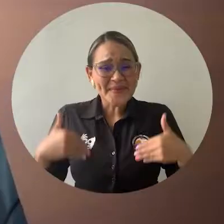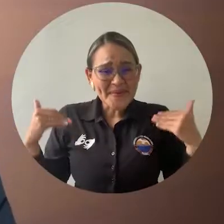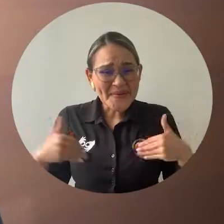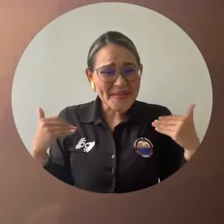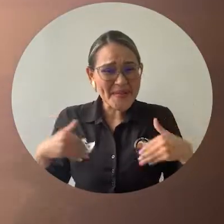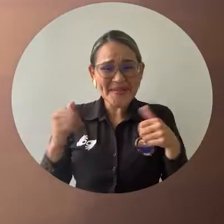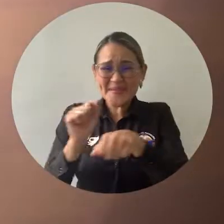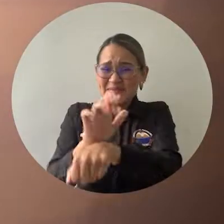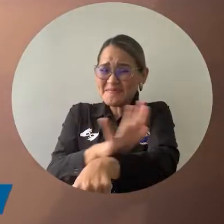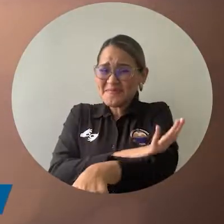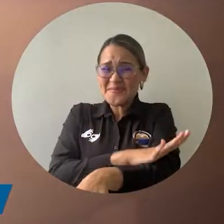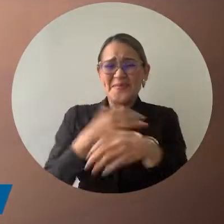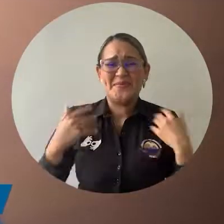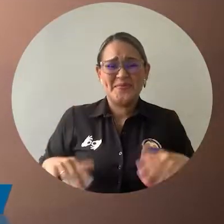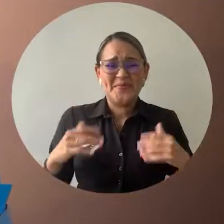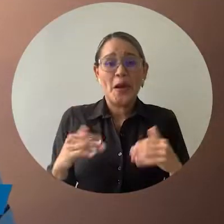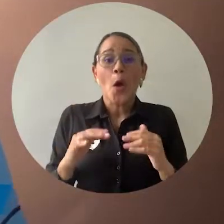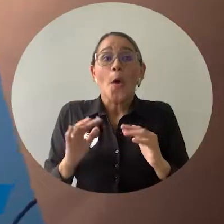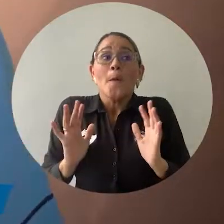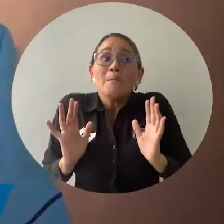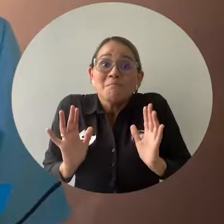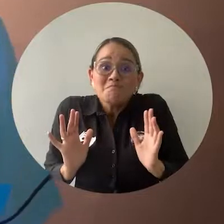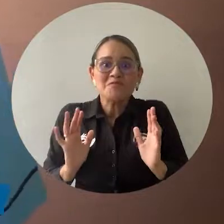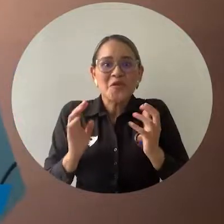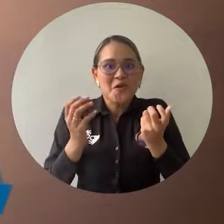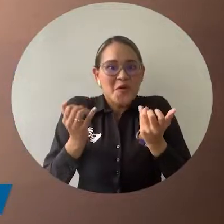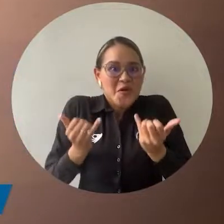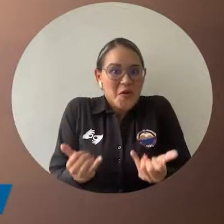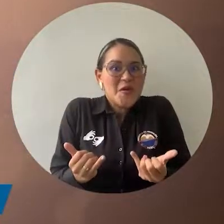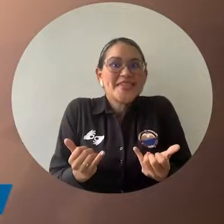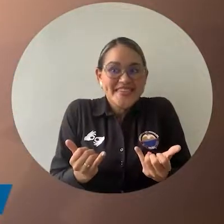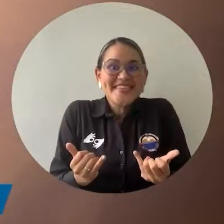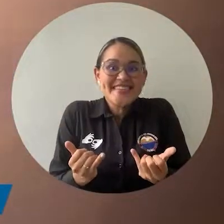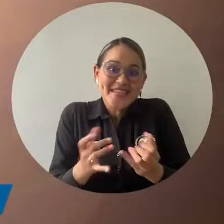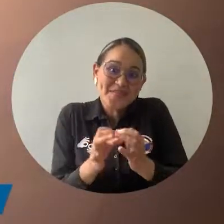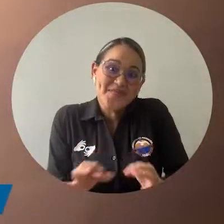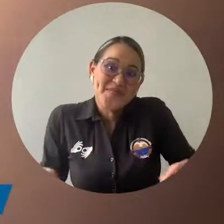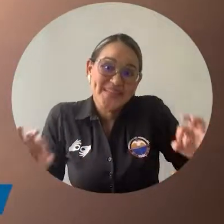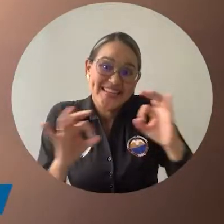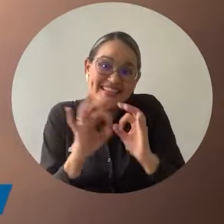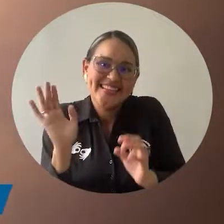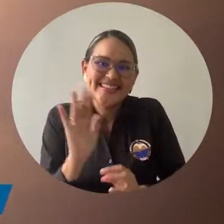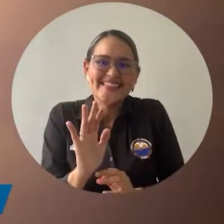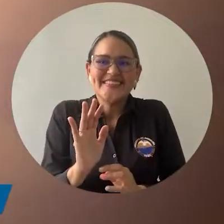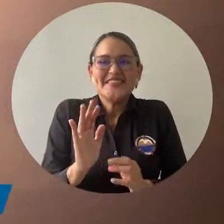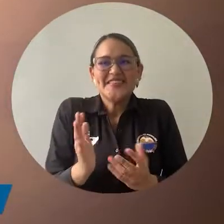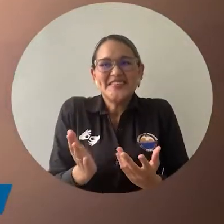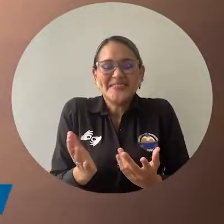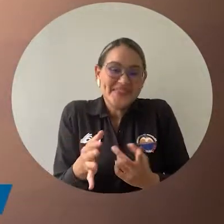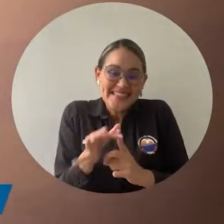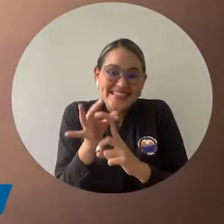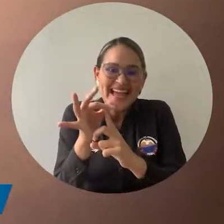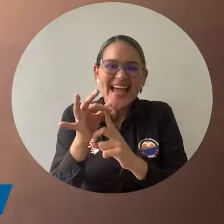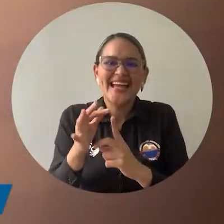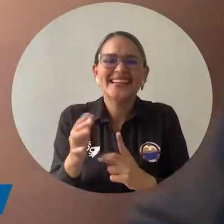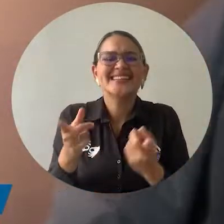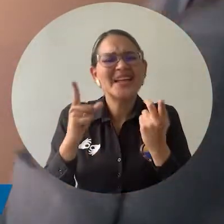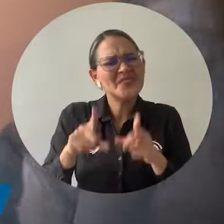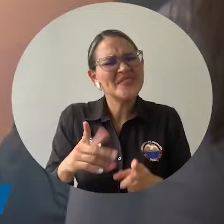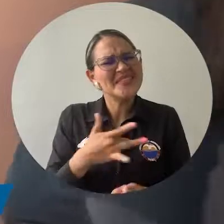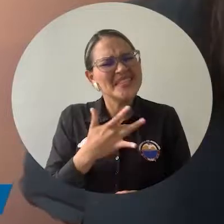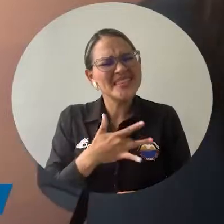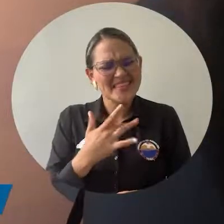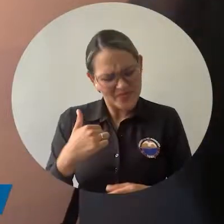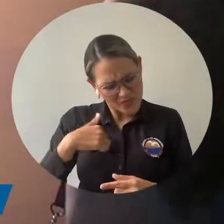Muy contenta, muy emocionada, no solo por estar conmemorando este importante onomástico para la universidad,